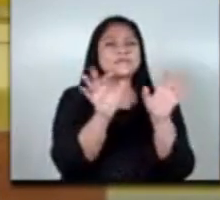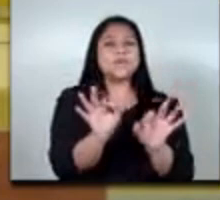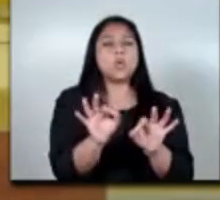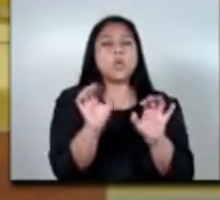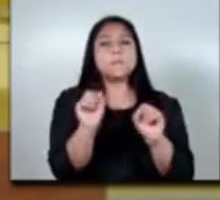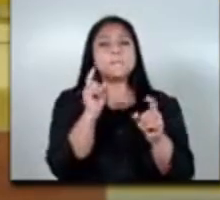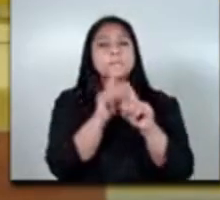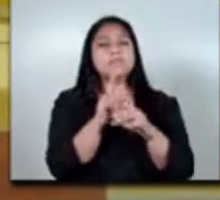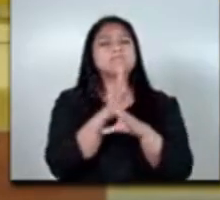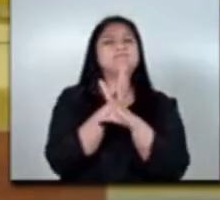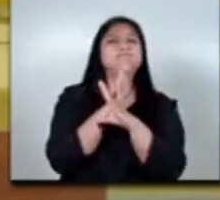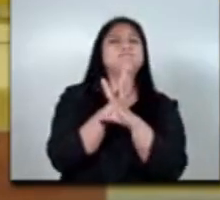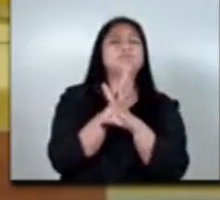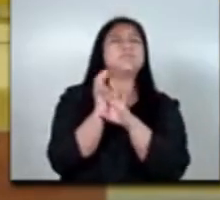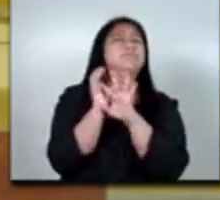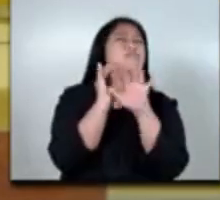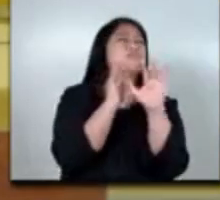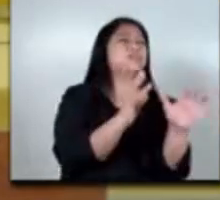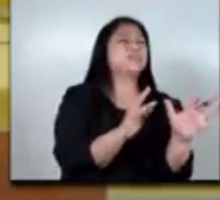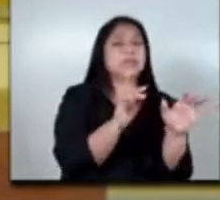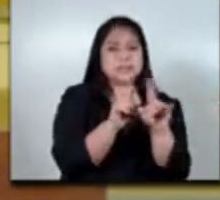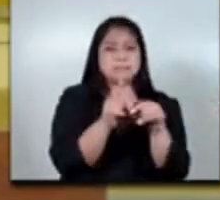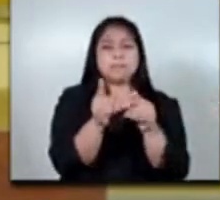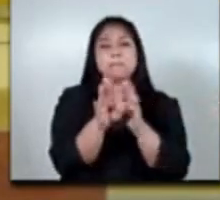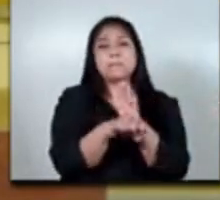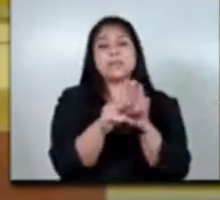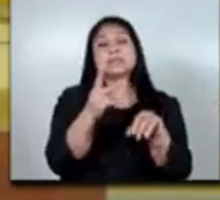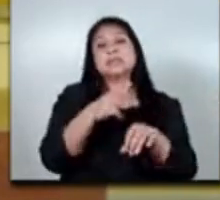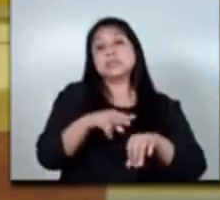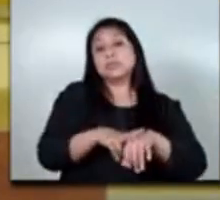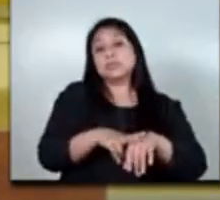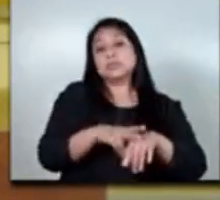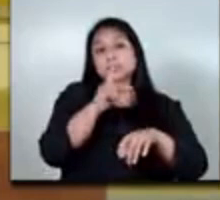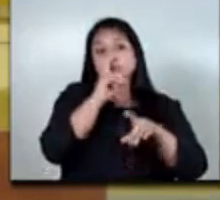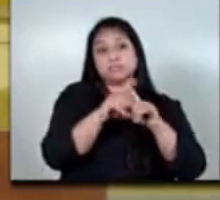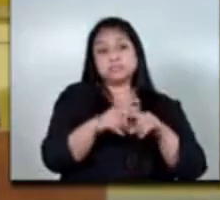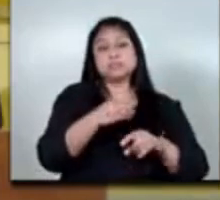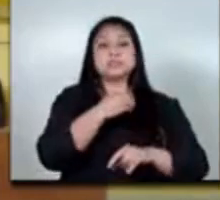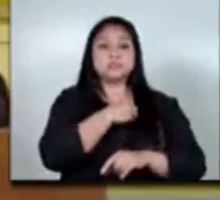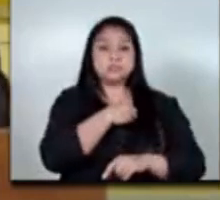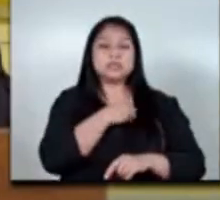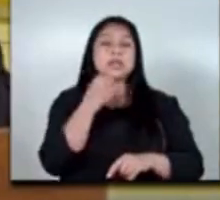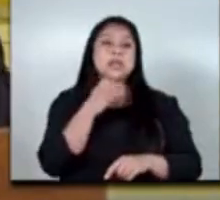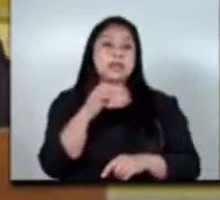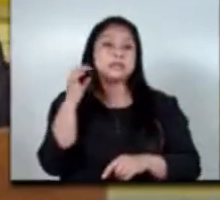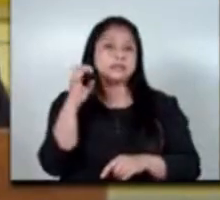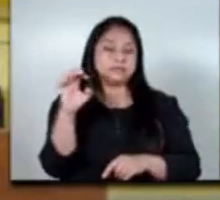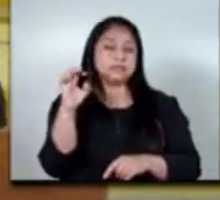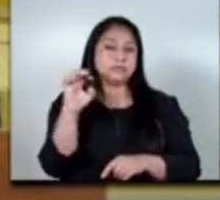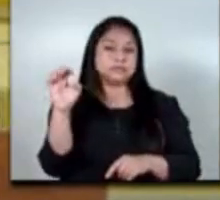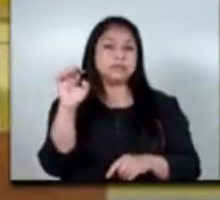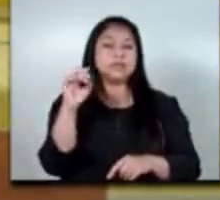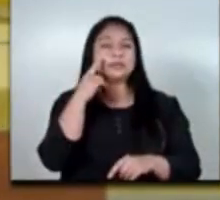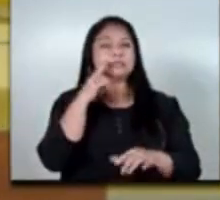contener ese flujo migratorio especialmente de nacionales que buscan el extranjero las condiciones